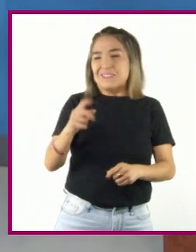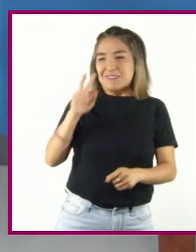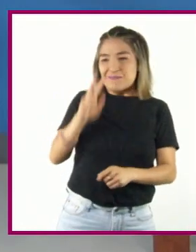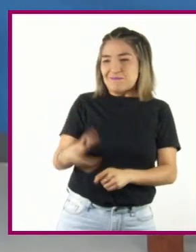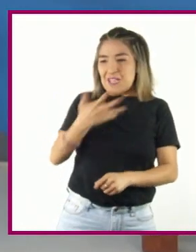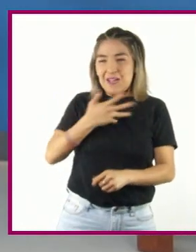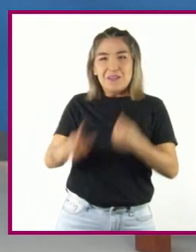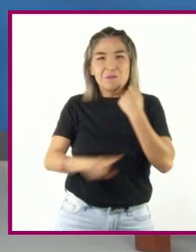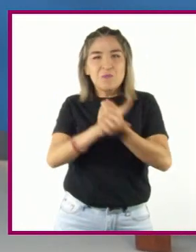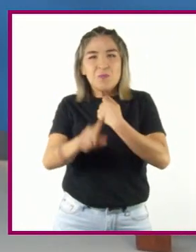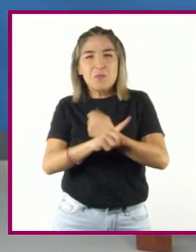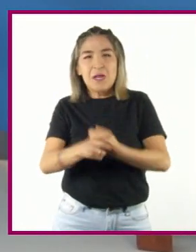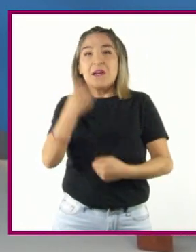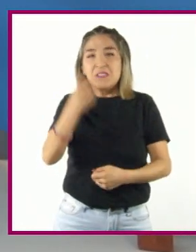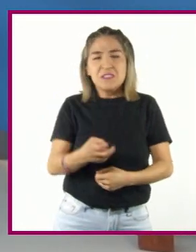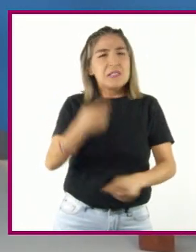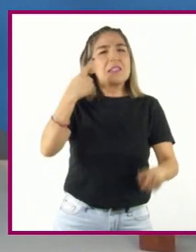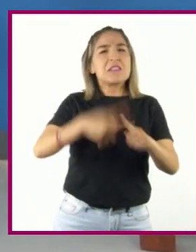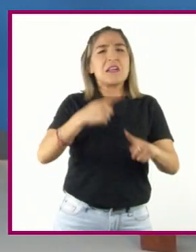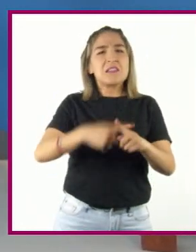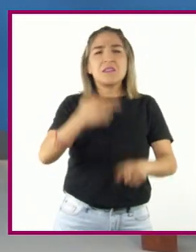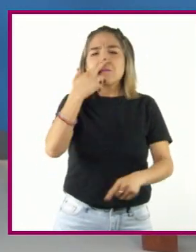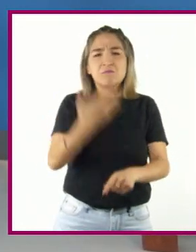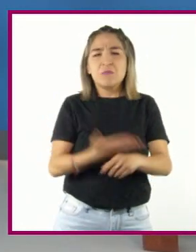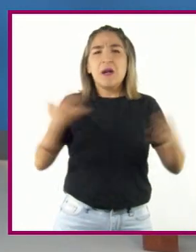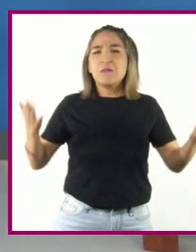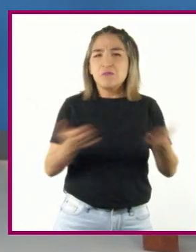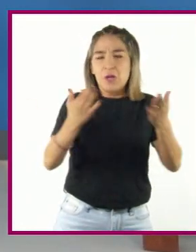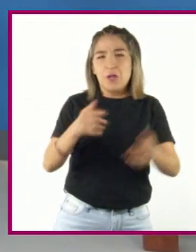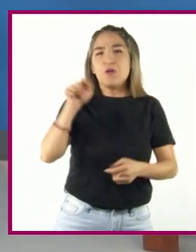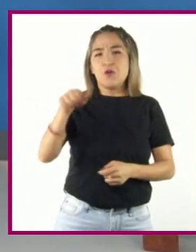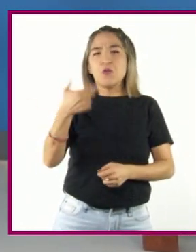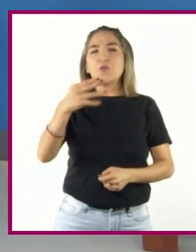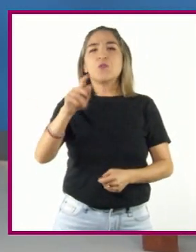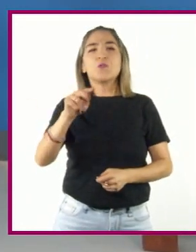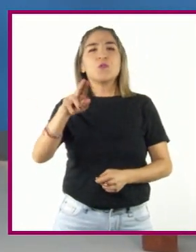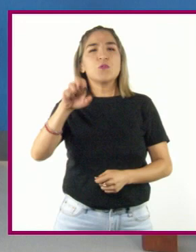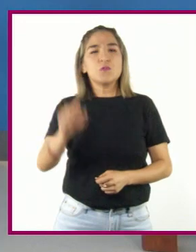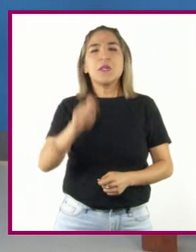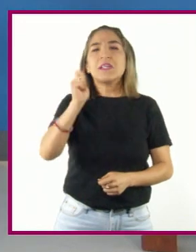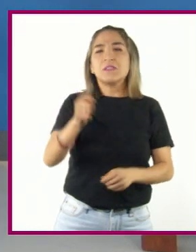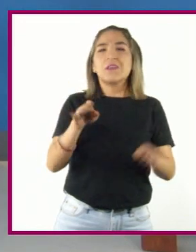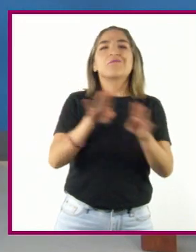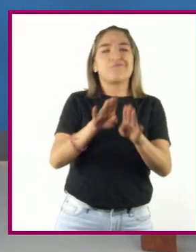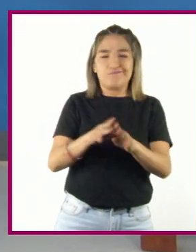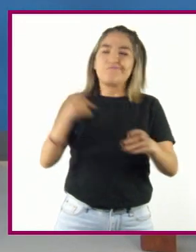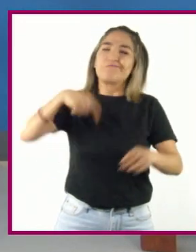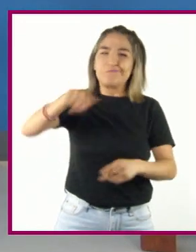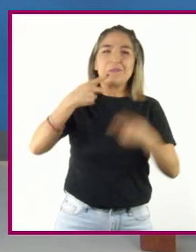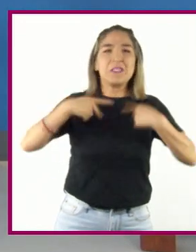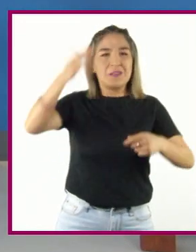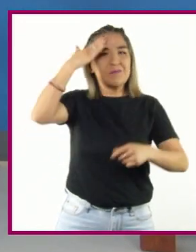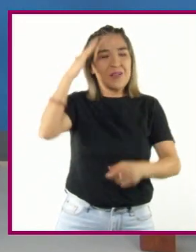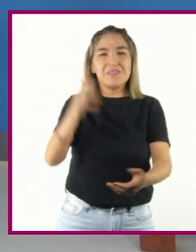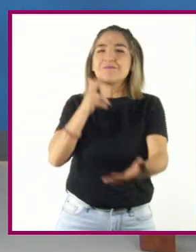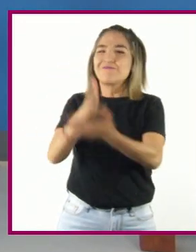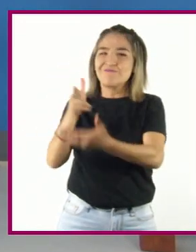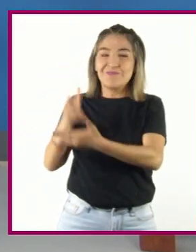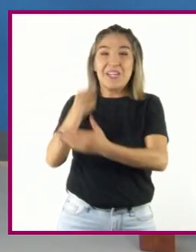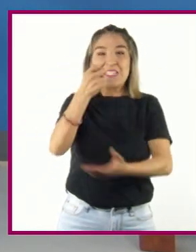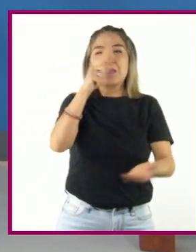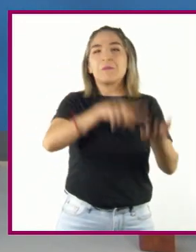Estos movimientos fueron impulsados fuertemente por los Hutus, cuyos líderes fueron asesinados en 1959.